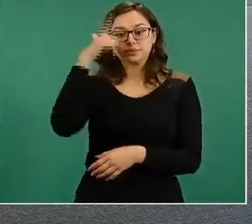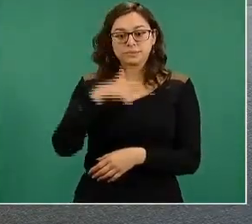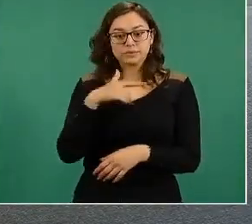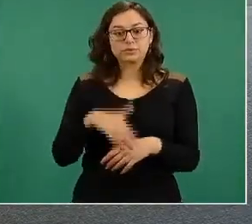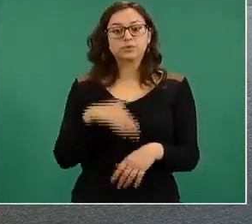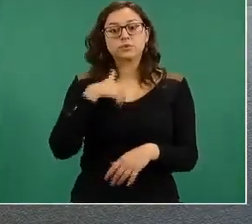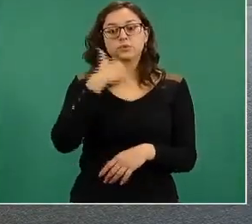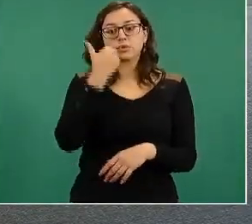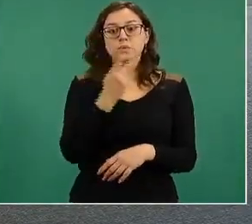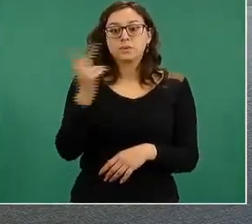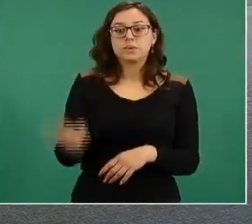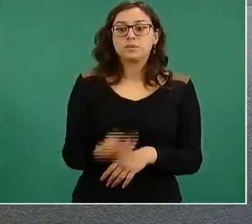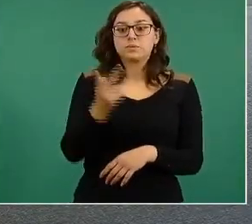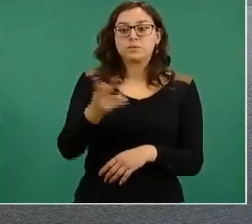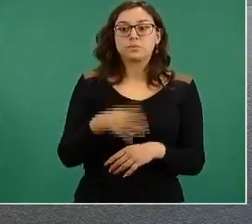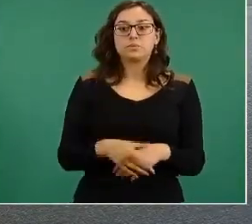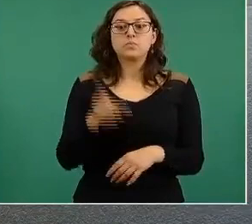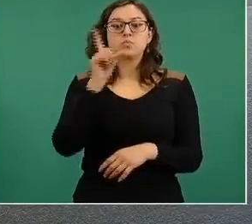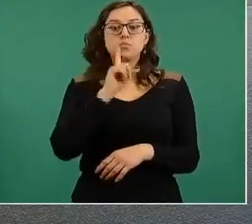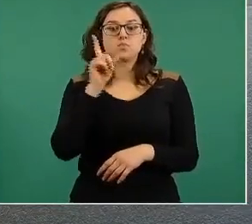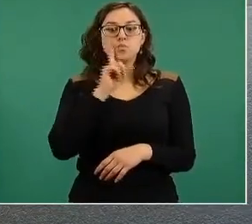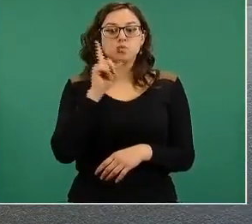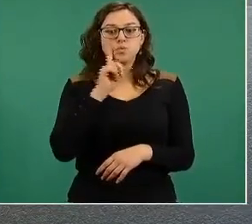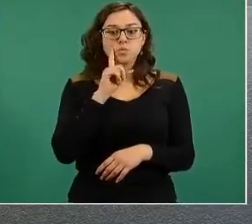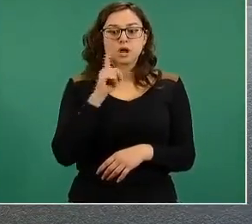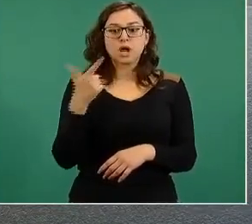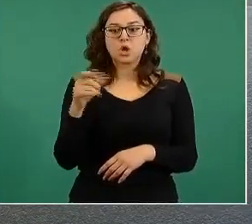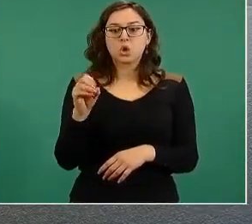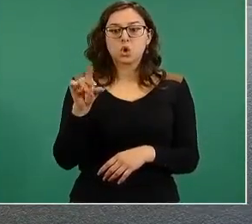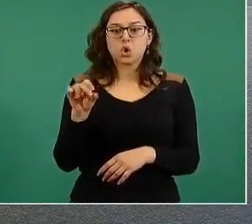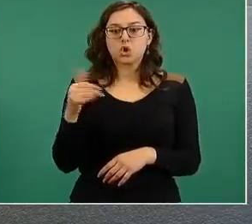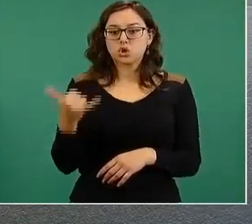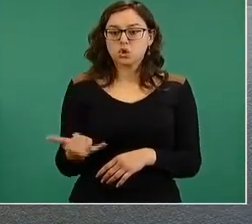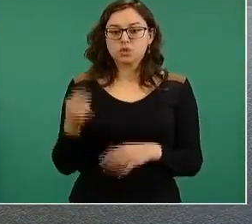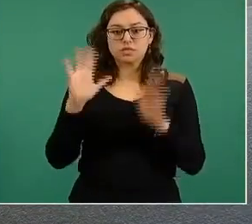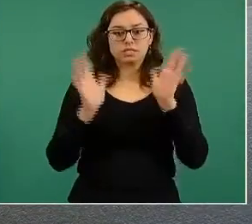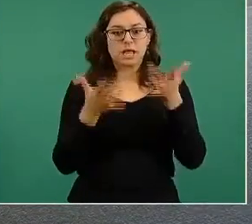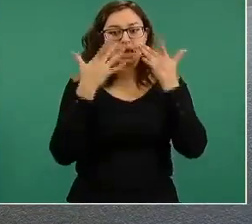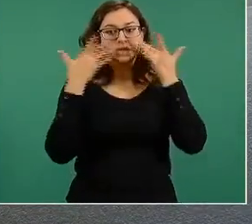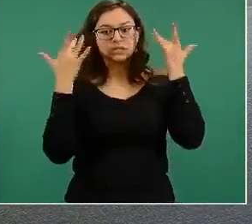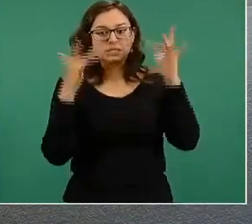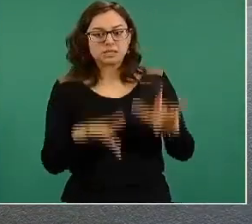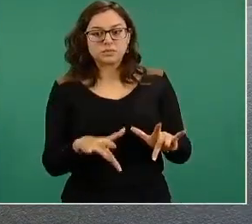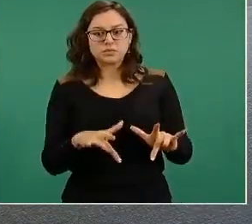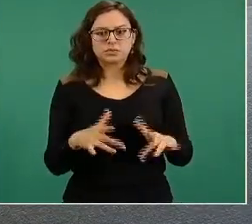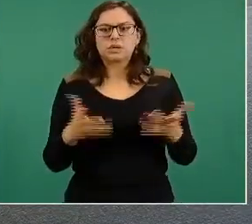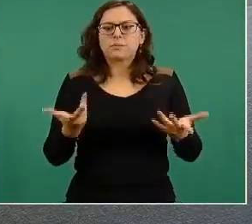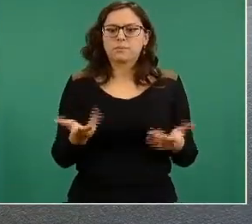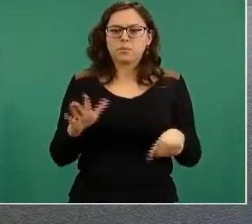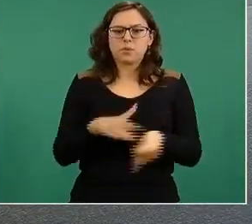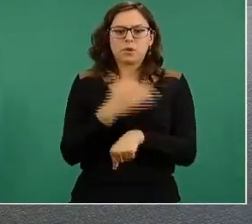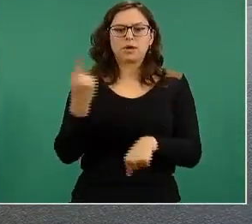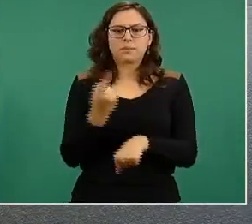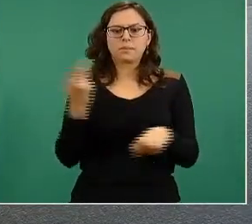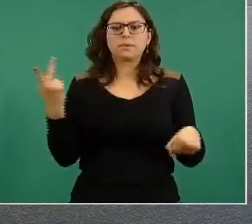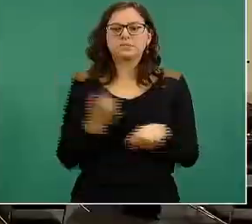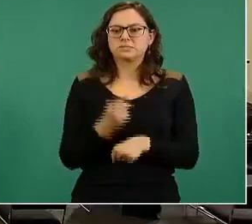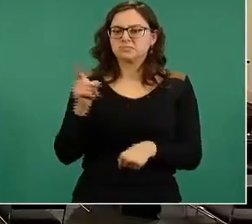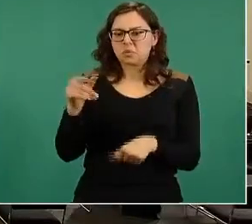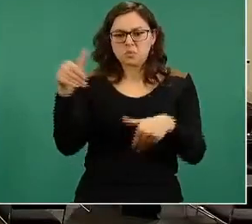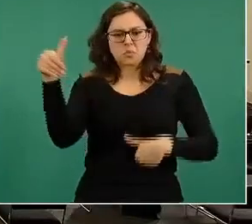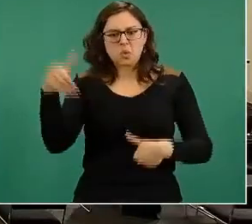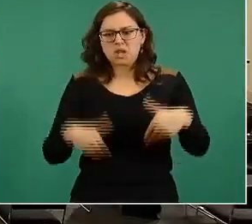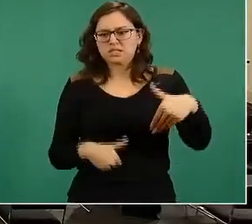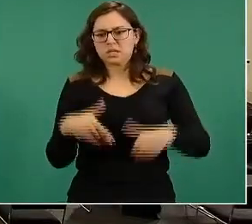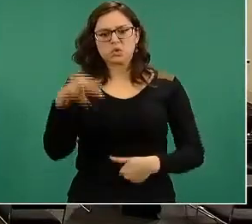sobre la renuncia de la doctora Veras Godoy. Está trascendiendo que se dé esta renuncia y que es porque estaba inconforme con el